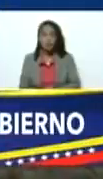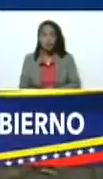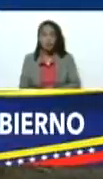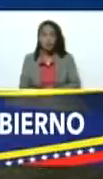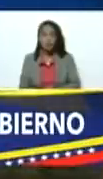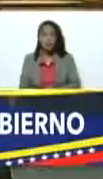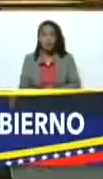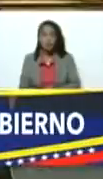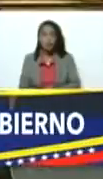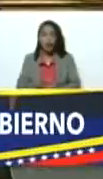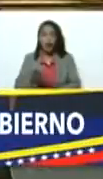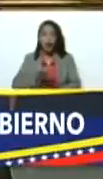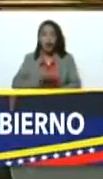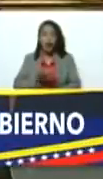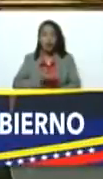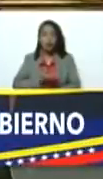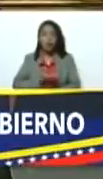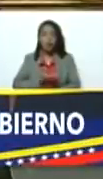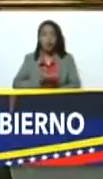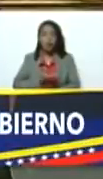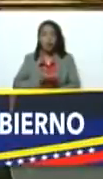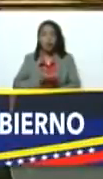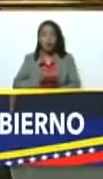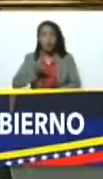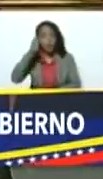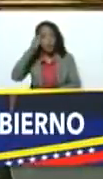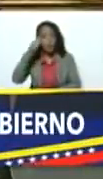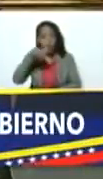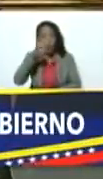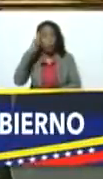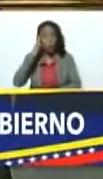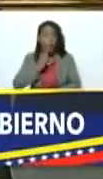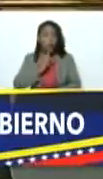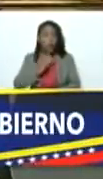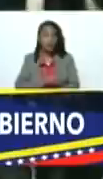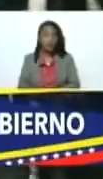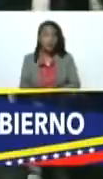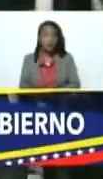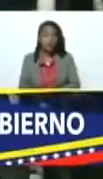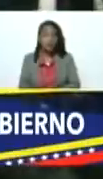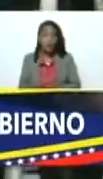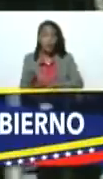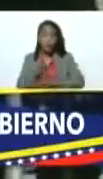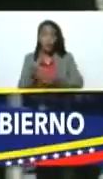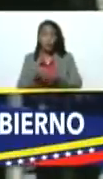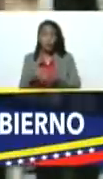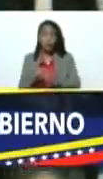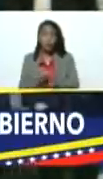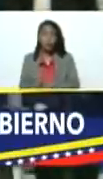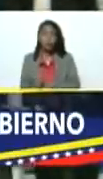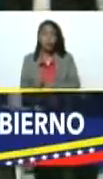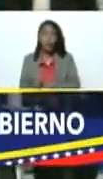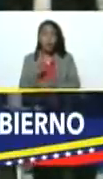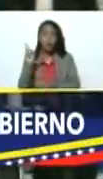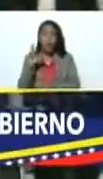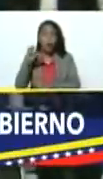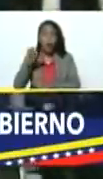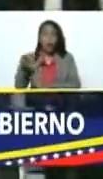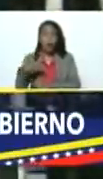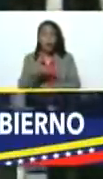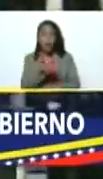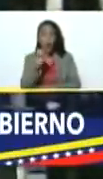el alcalde de Ciudad Bolívar, municipio de Angosturas de Lorinoco, Sergio